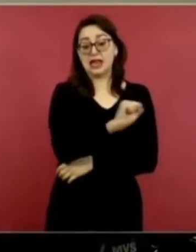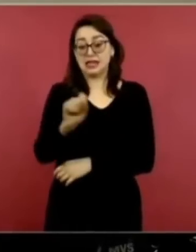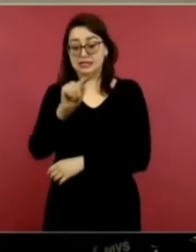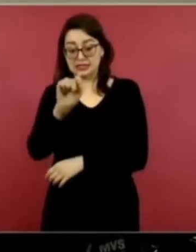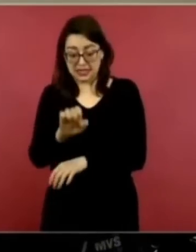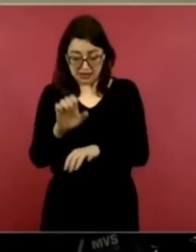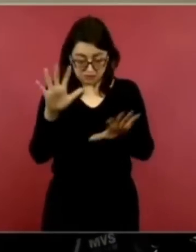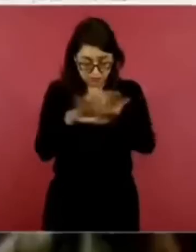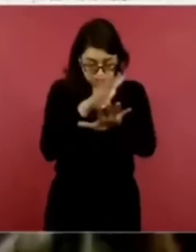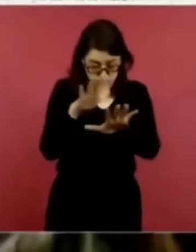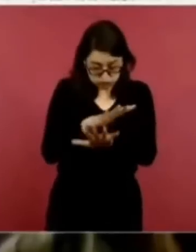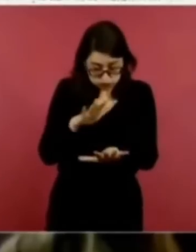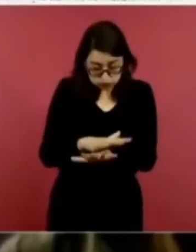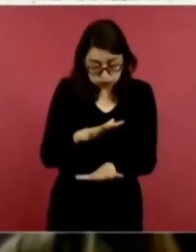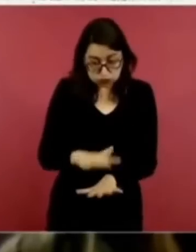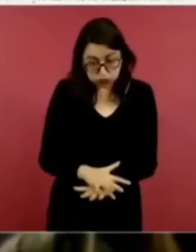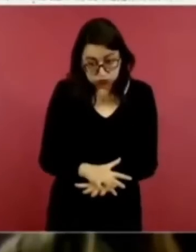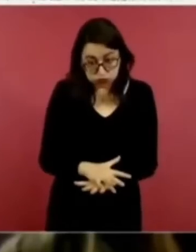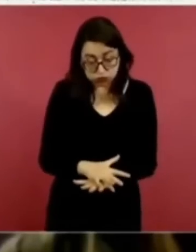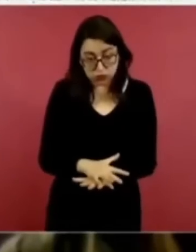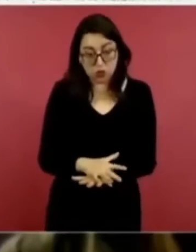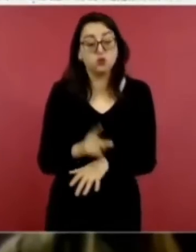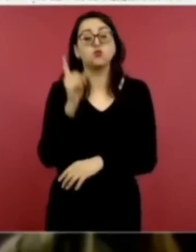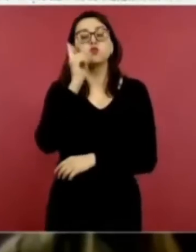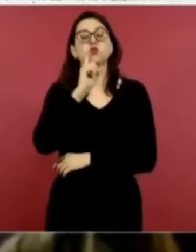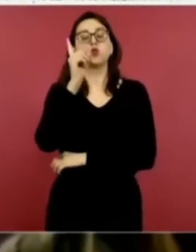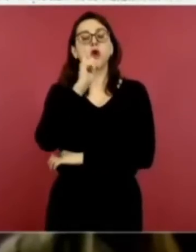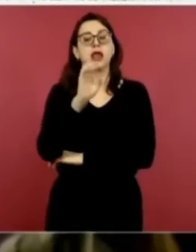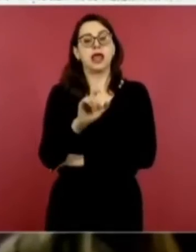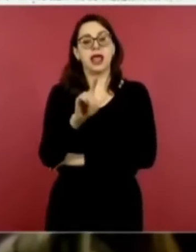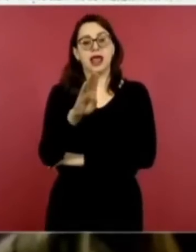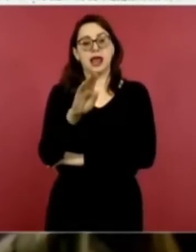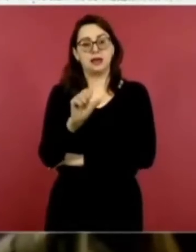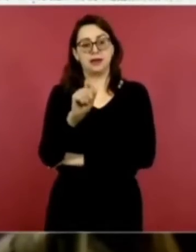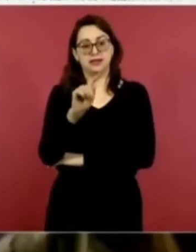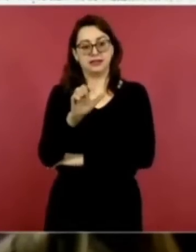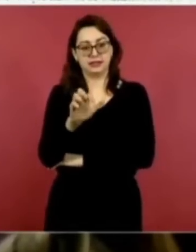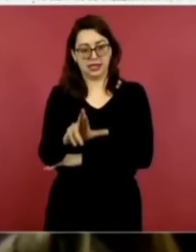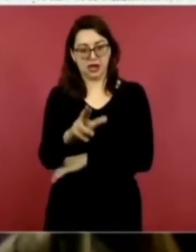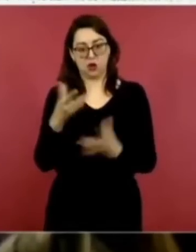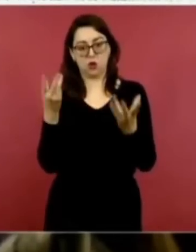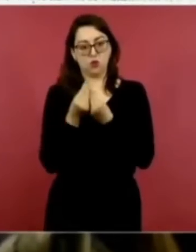esto fue la maestra Elbester con Felipe Calderón